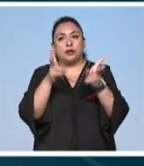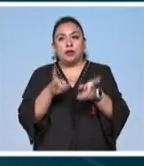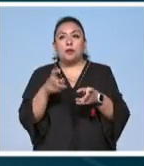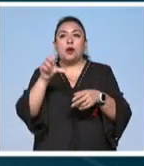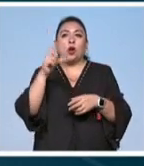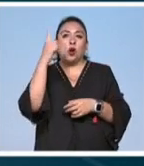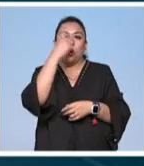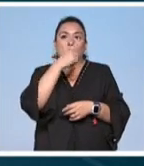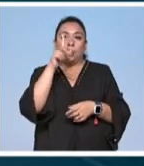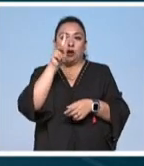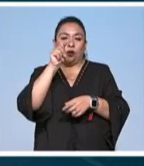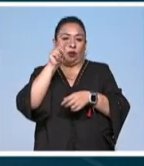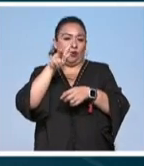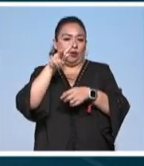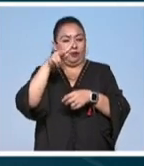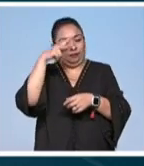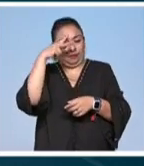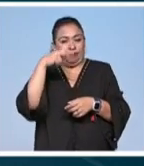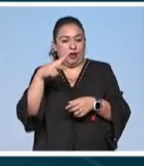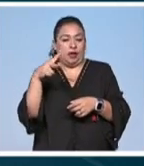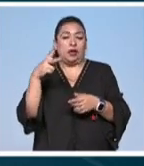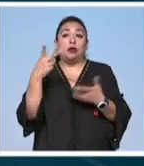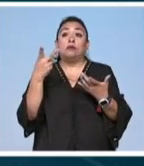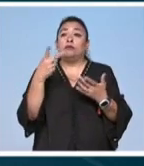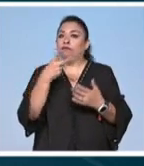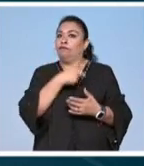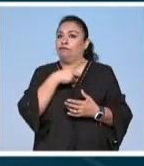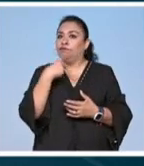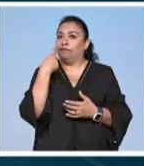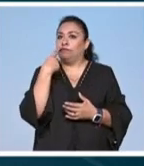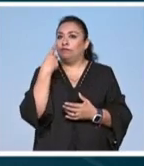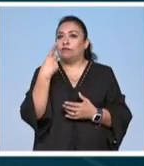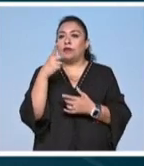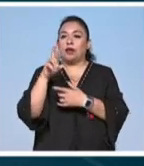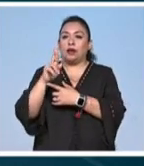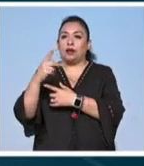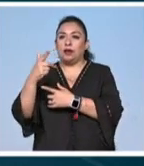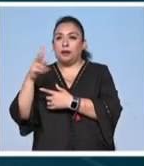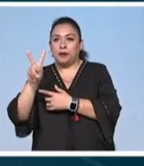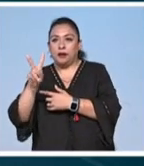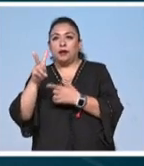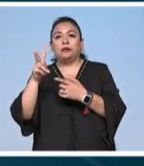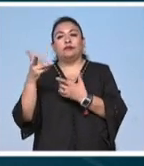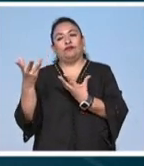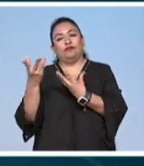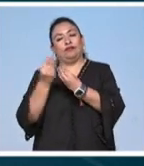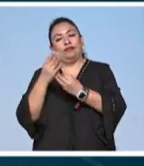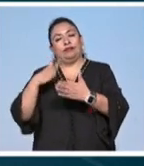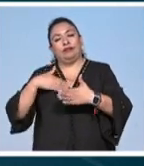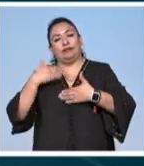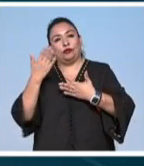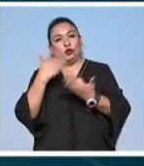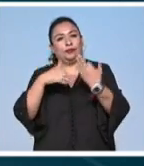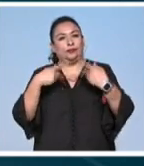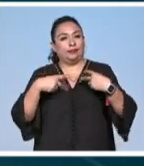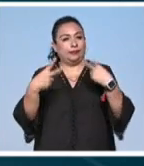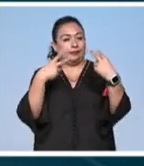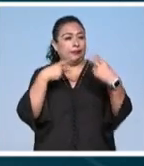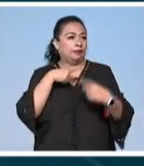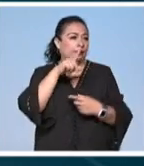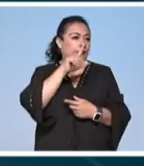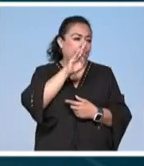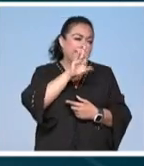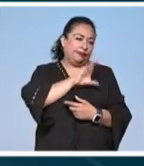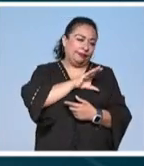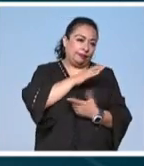en esta hora cultural de la televisión mexicana que no se pueden perder Rafael García Villegas que alegre estar contigo con todo nuestro público mi querida Laura